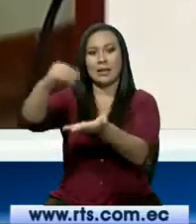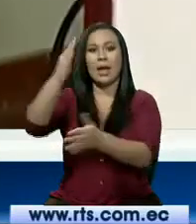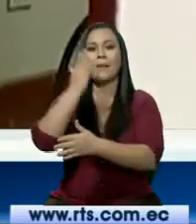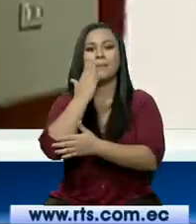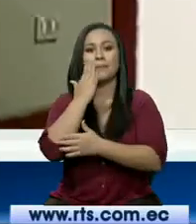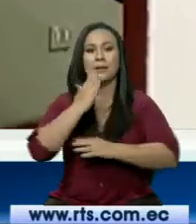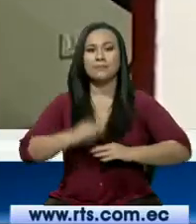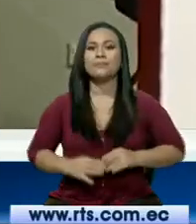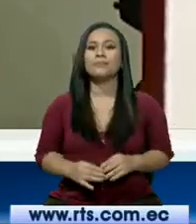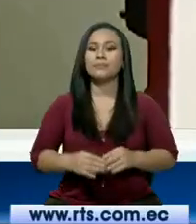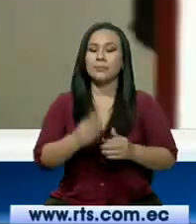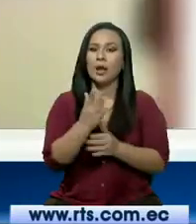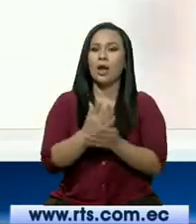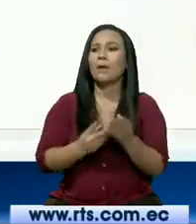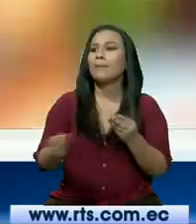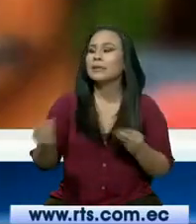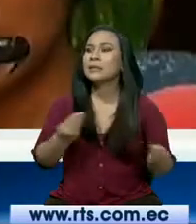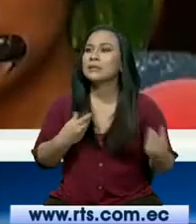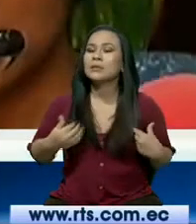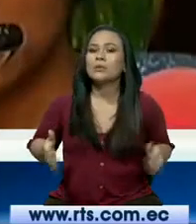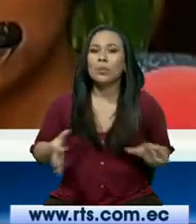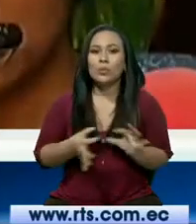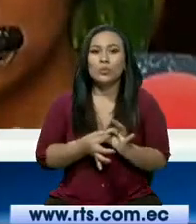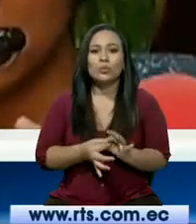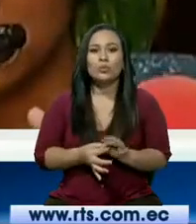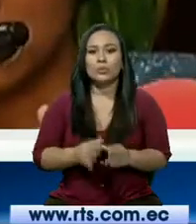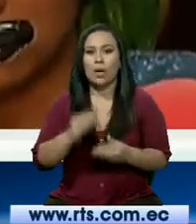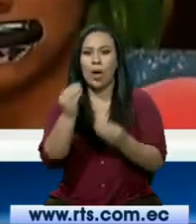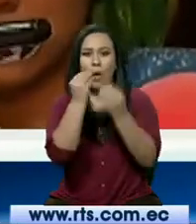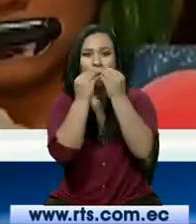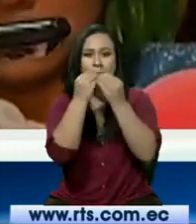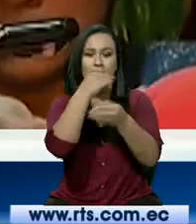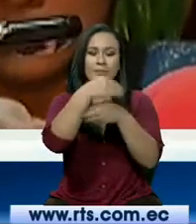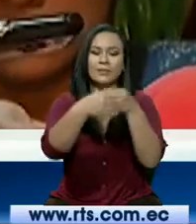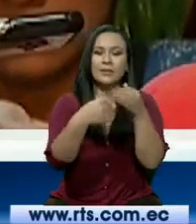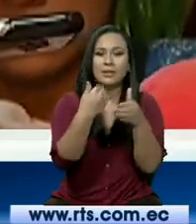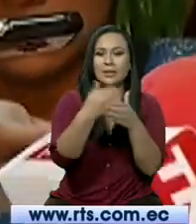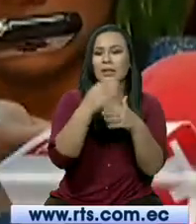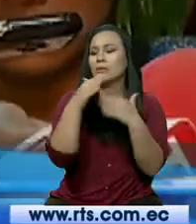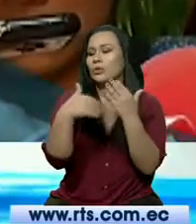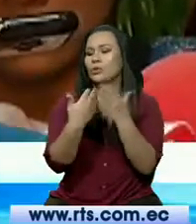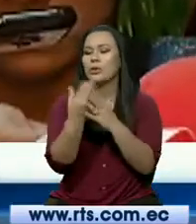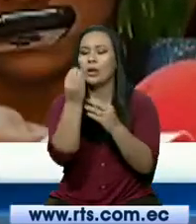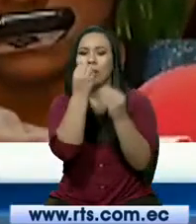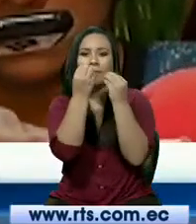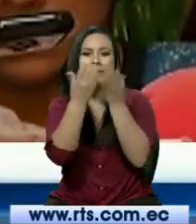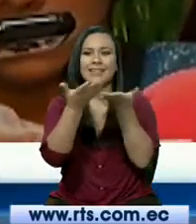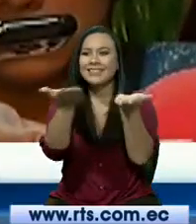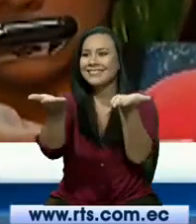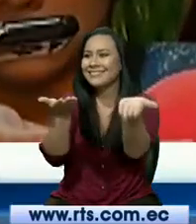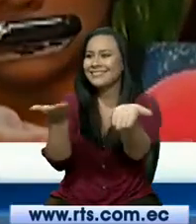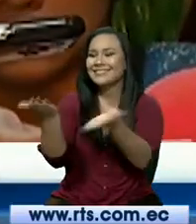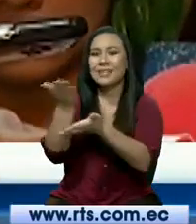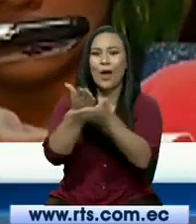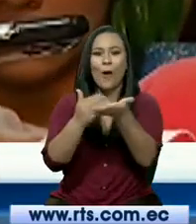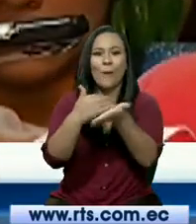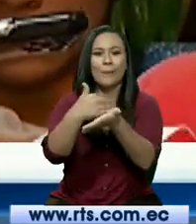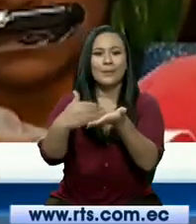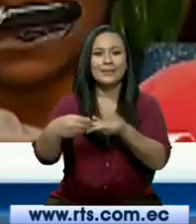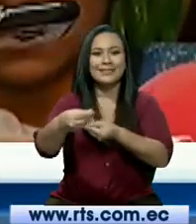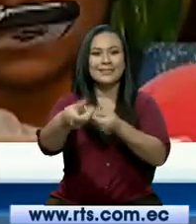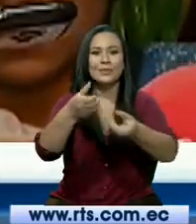nuestras ancas de rana, compartir nuestros ayapacos, las siete pingas, en fin, toda la gastronomía, nuestras bebidas